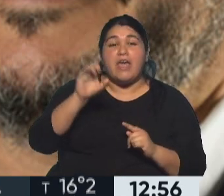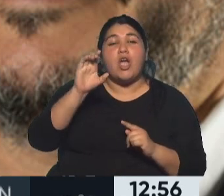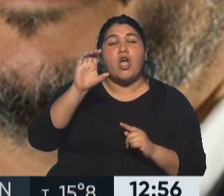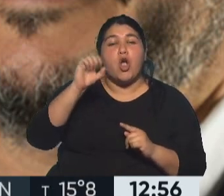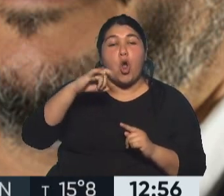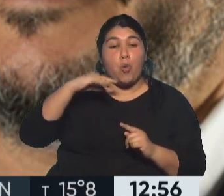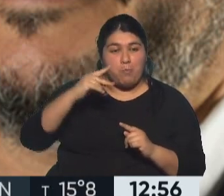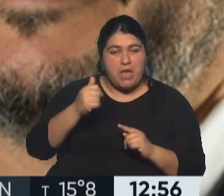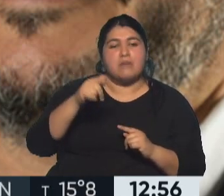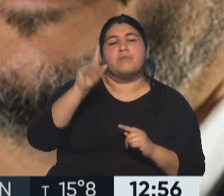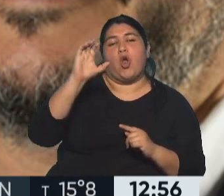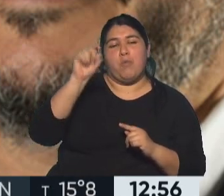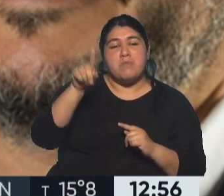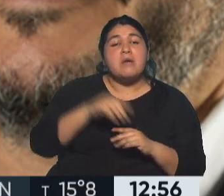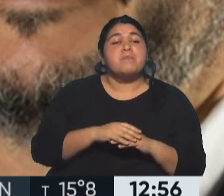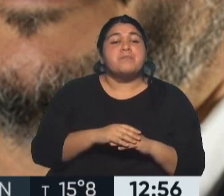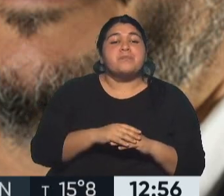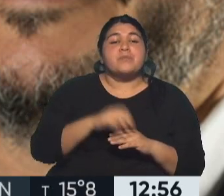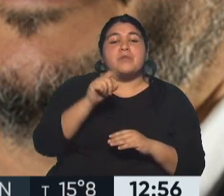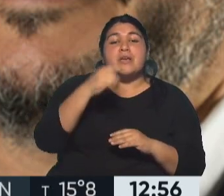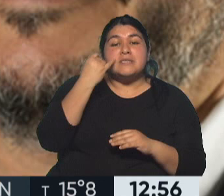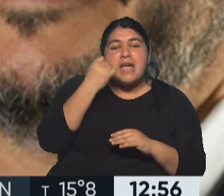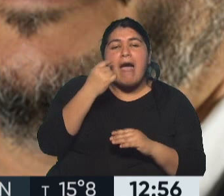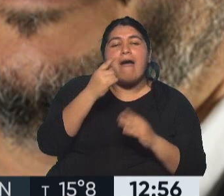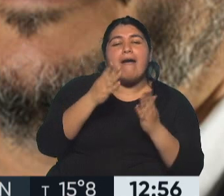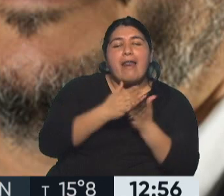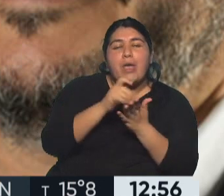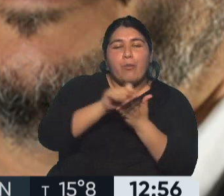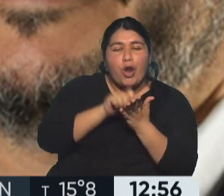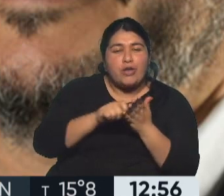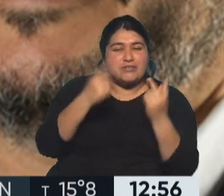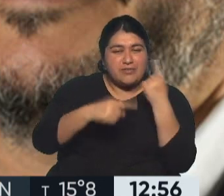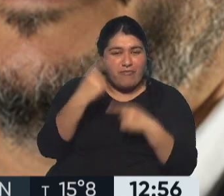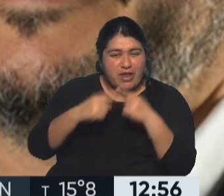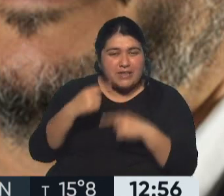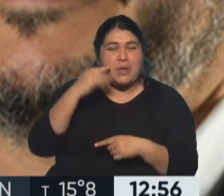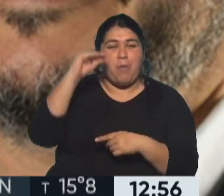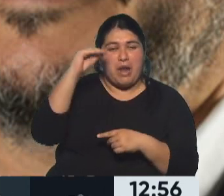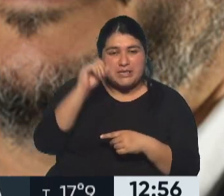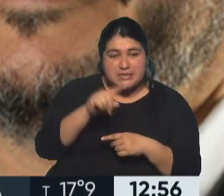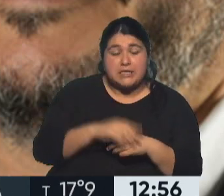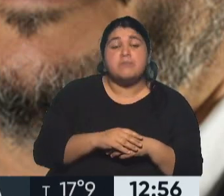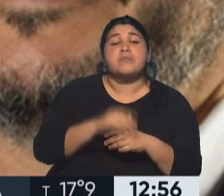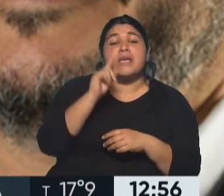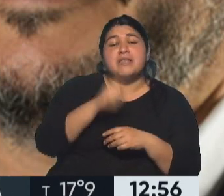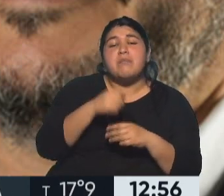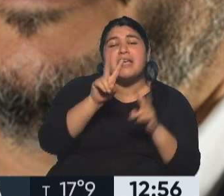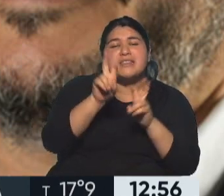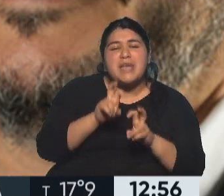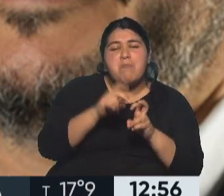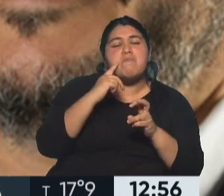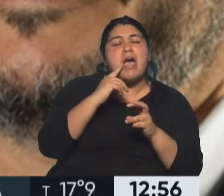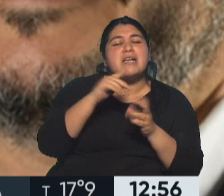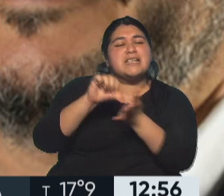entre otros libros, Brasil, Cambio de Suerte, Descentralización y Democracia en América Latina, como coeditor y Estados Cambiantes en